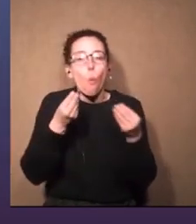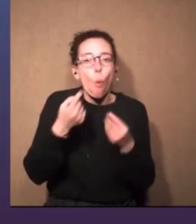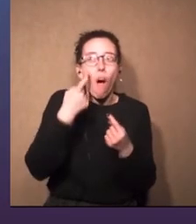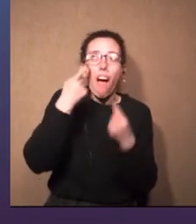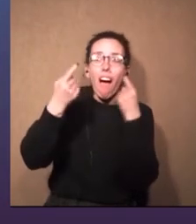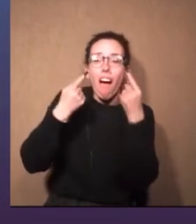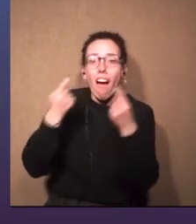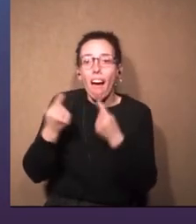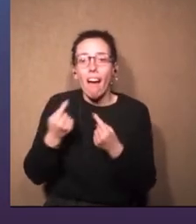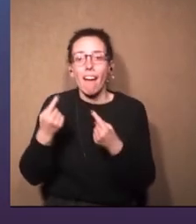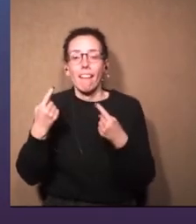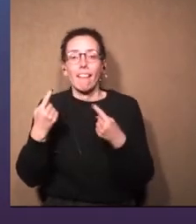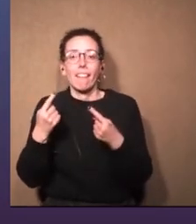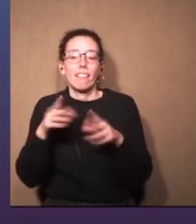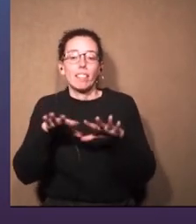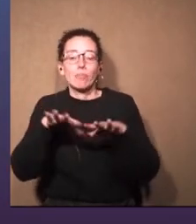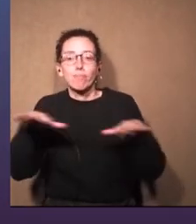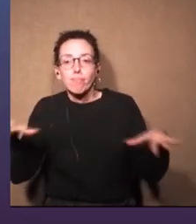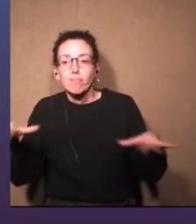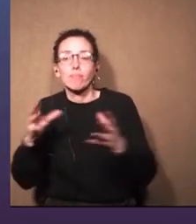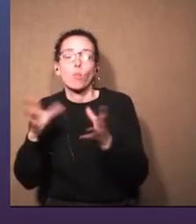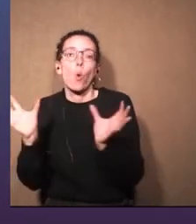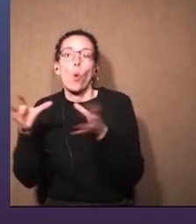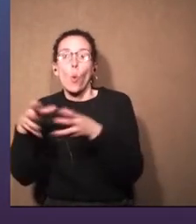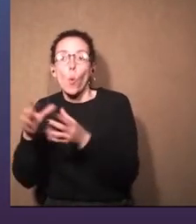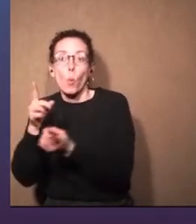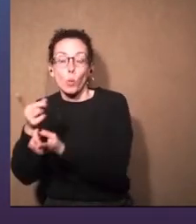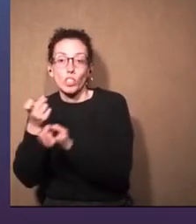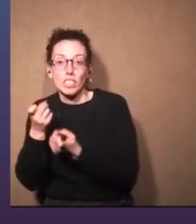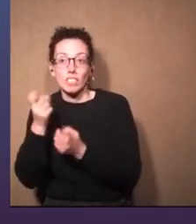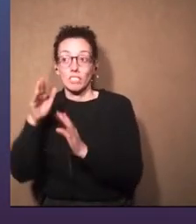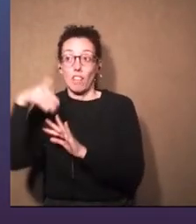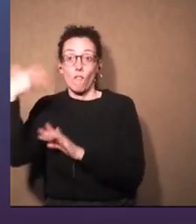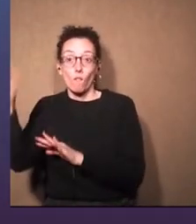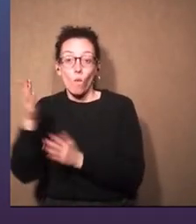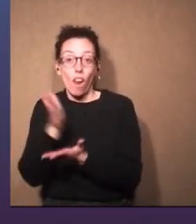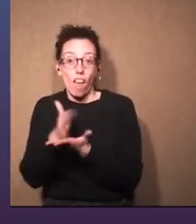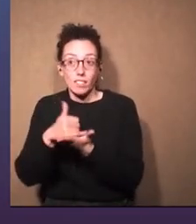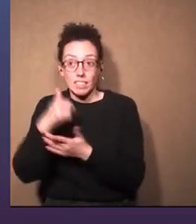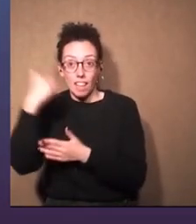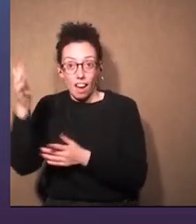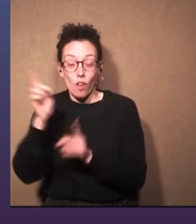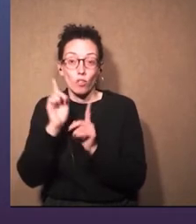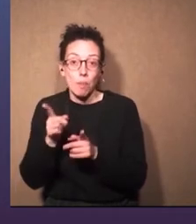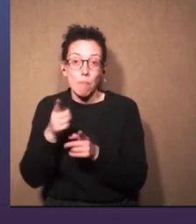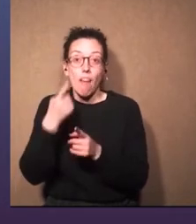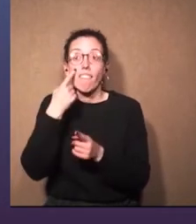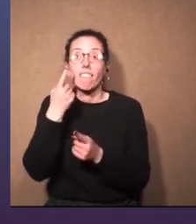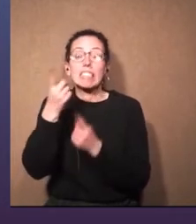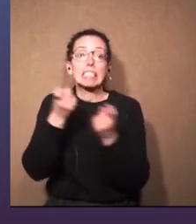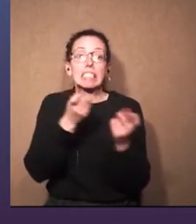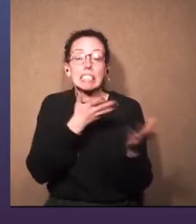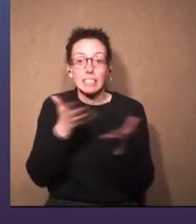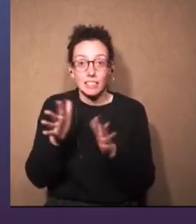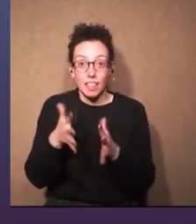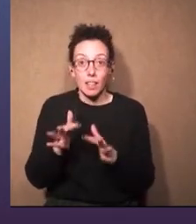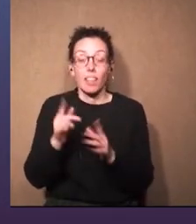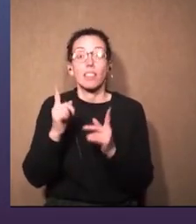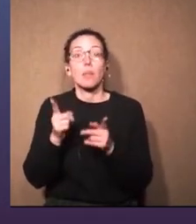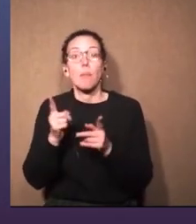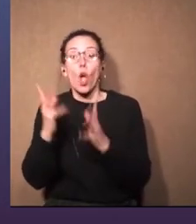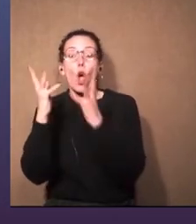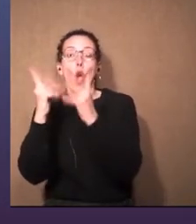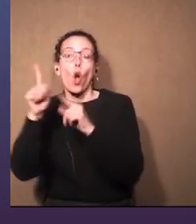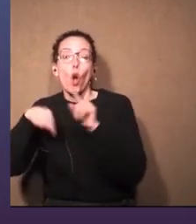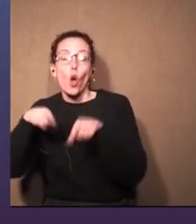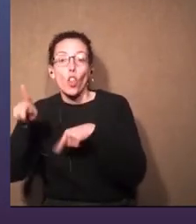los cuerpos estables y producciones de afuera se necesitan. Además,